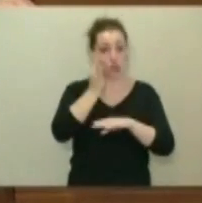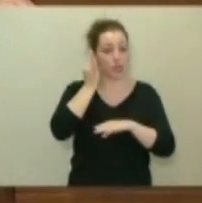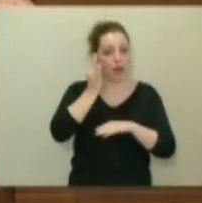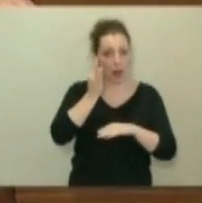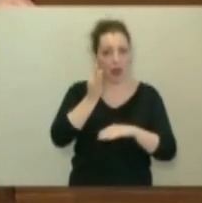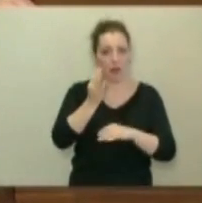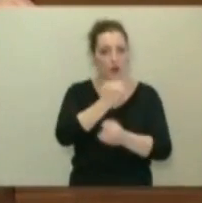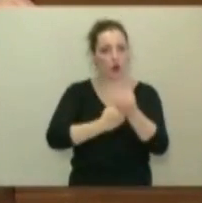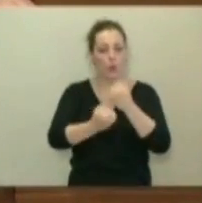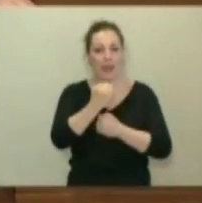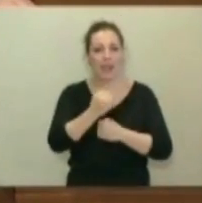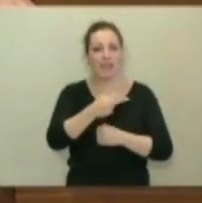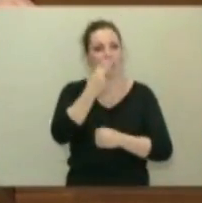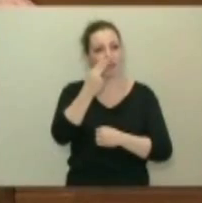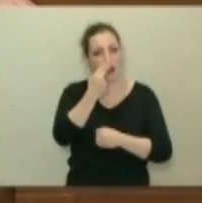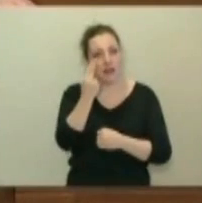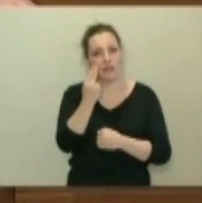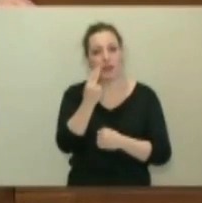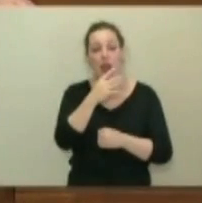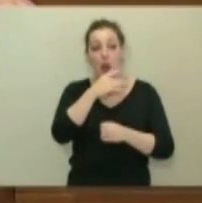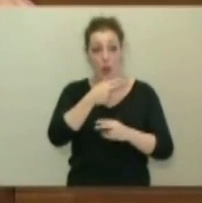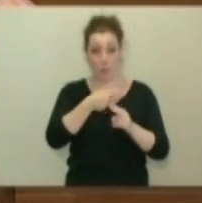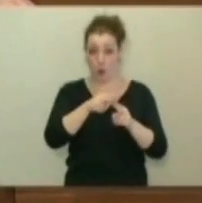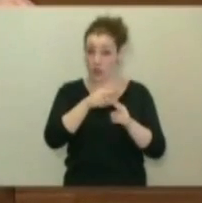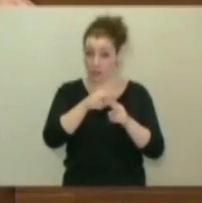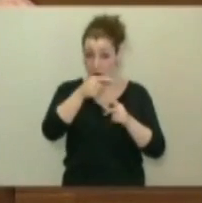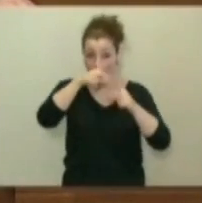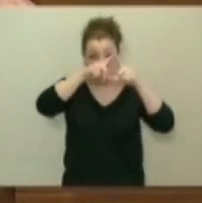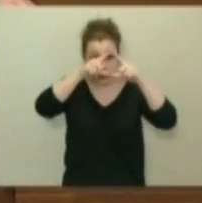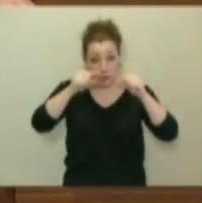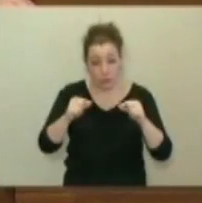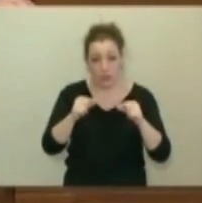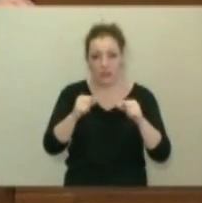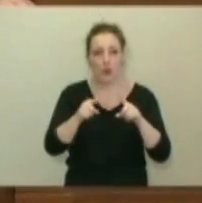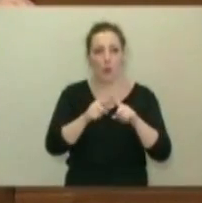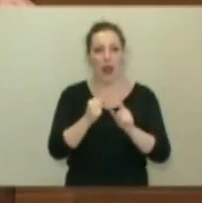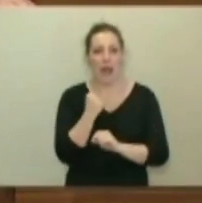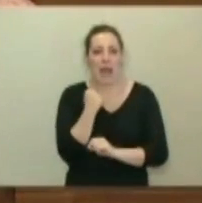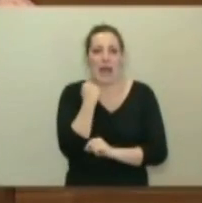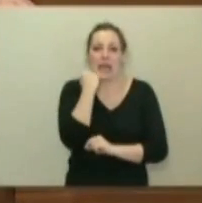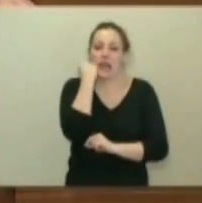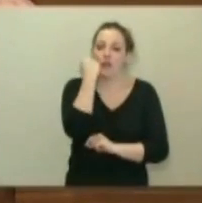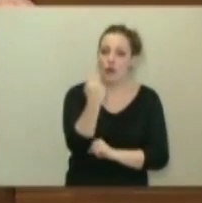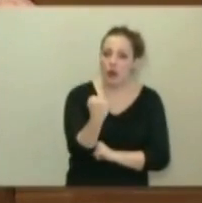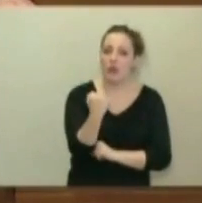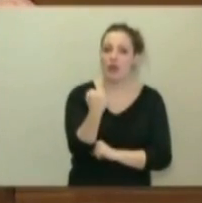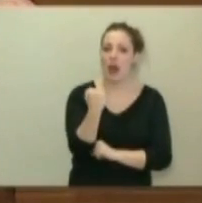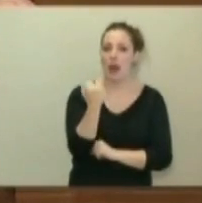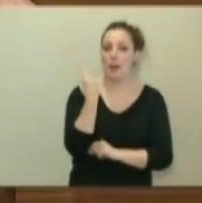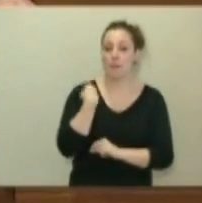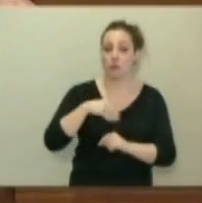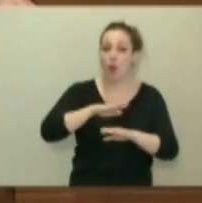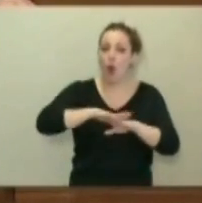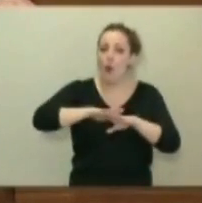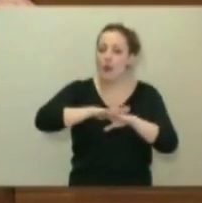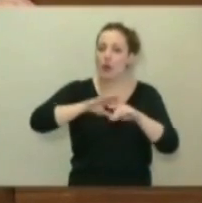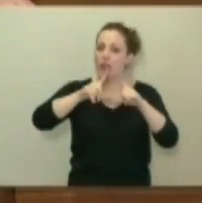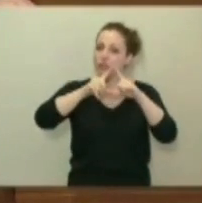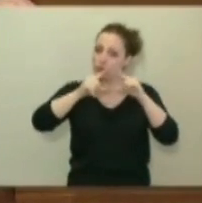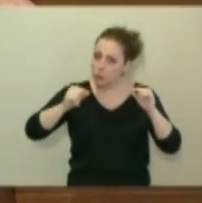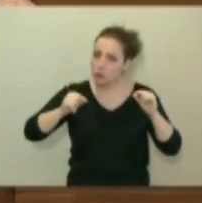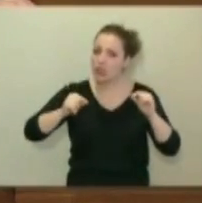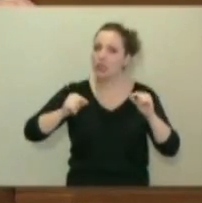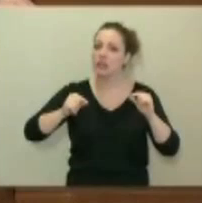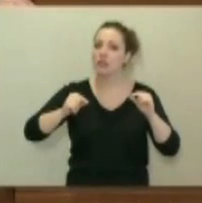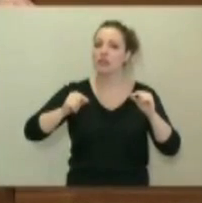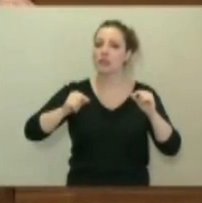Economía, interesa en este momento políticamente a Asturias, reforzar la legitimidad del Gobierno de Asturias en un momento en el